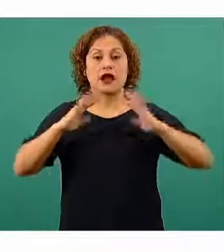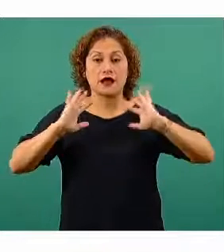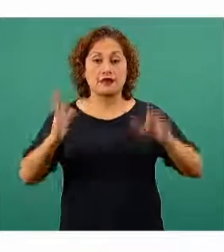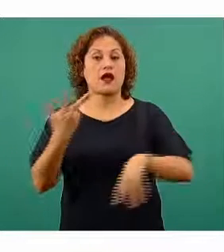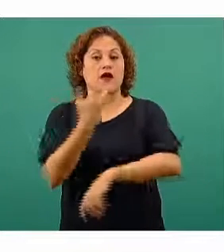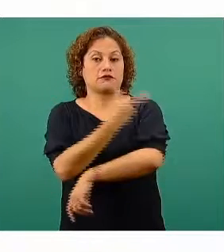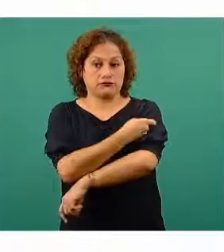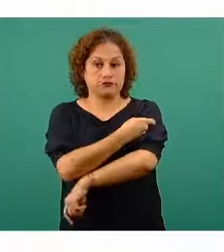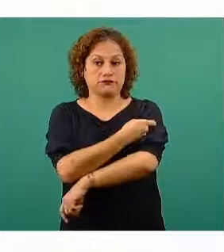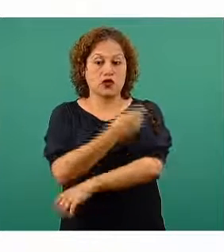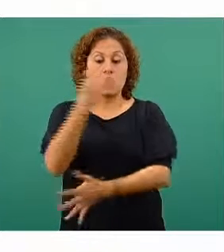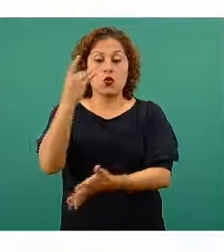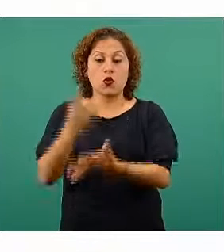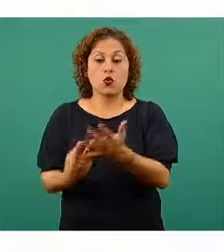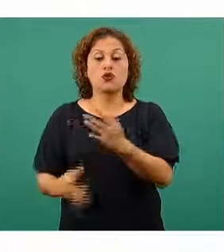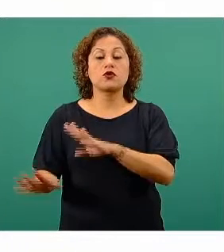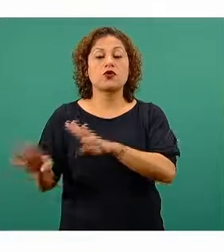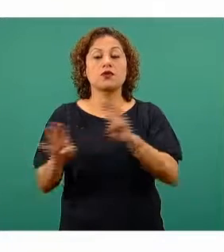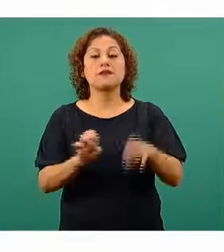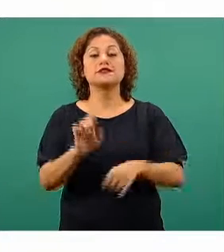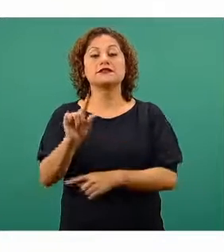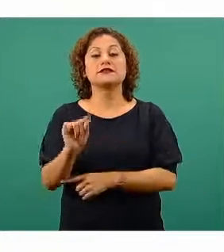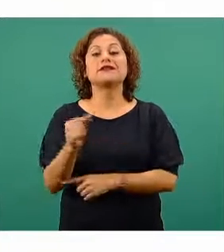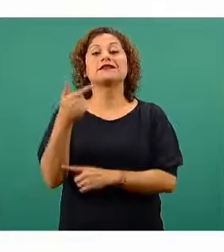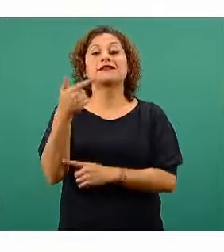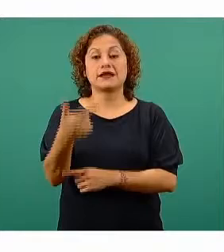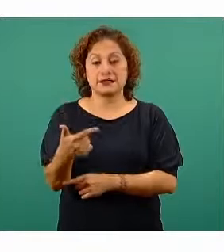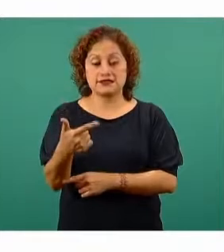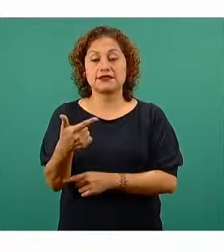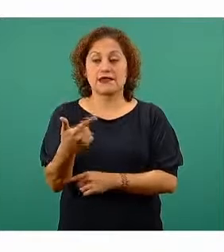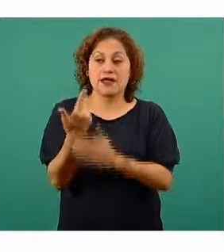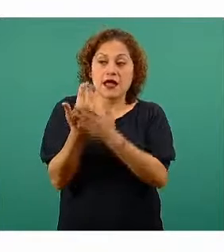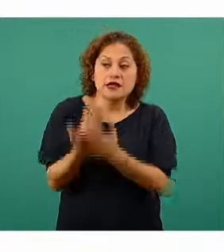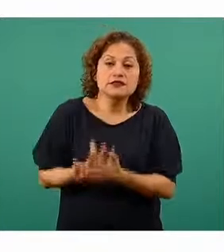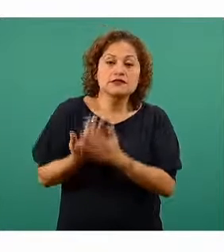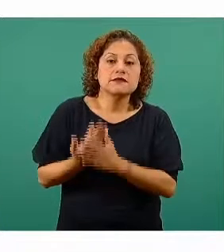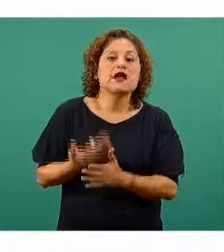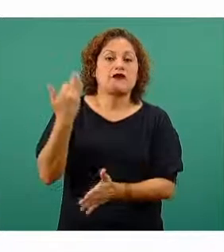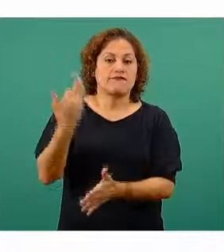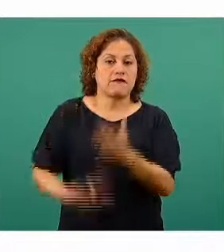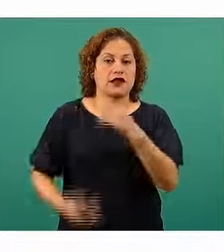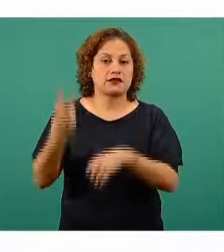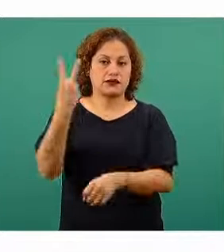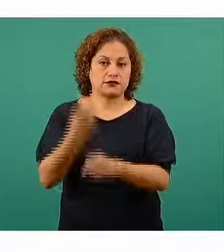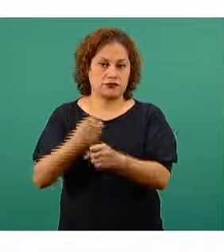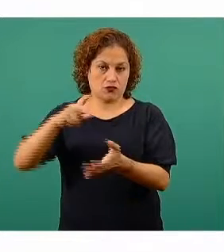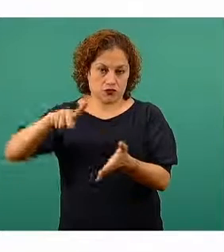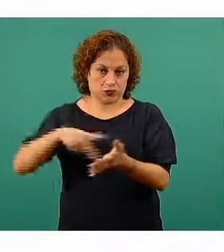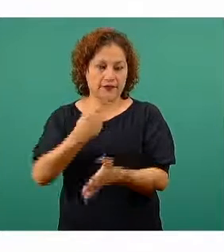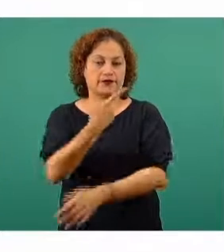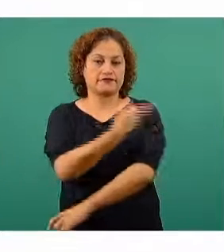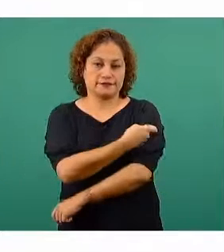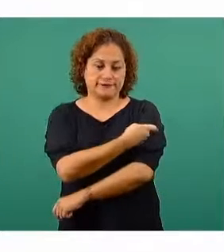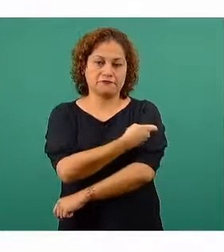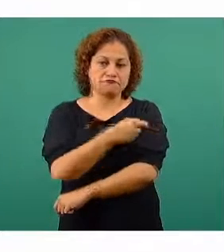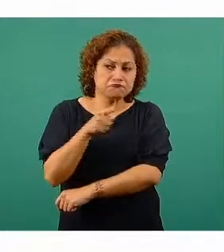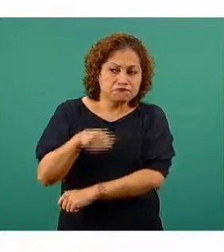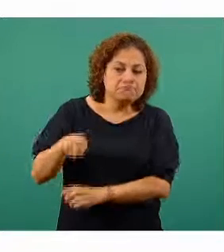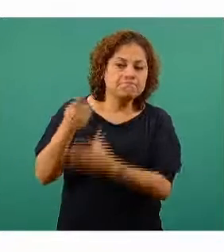solamente novecientos setenta y siete personas tienen medios esquemas y estarán esperando por